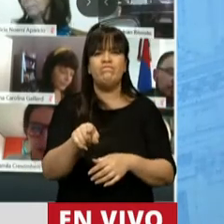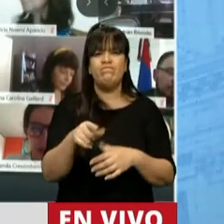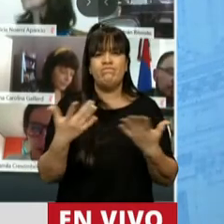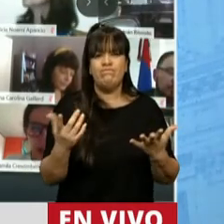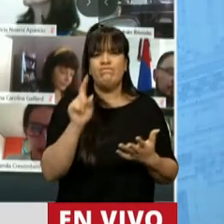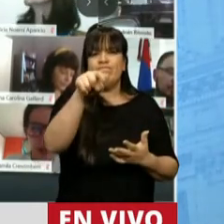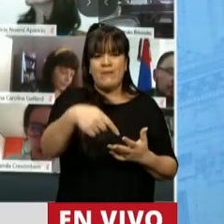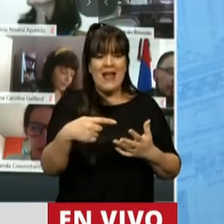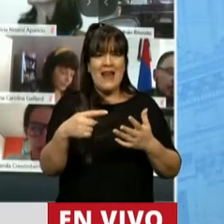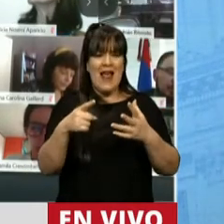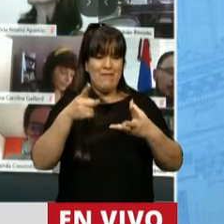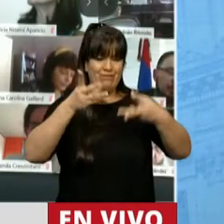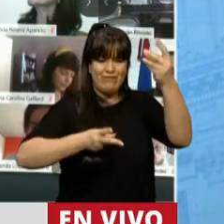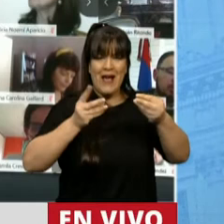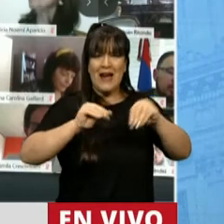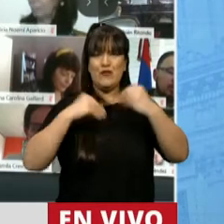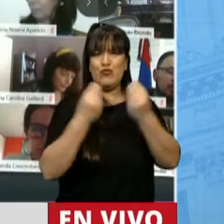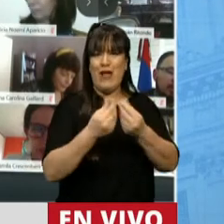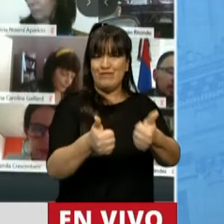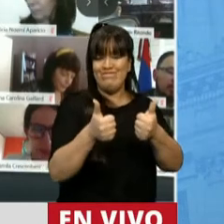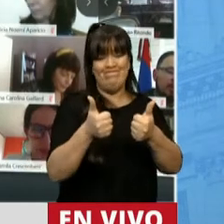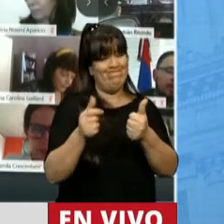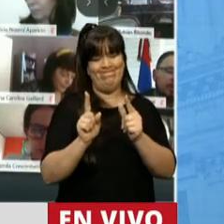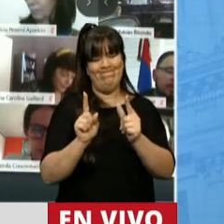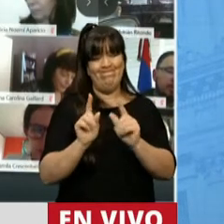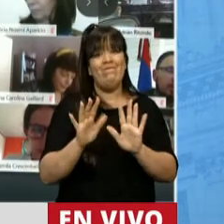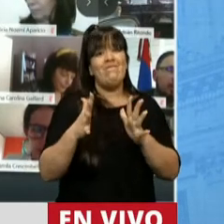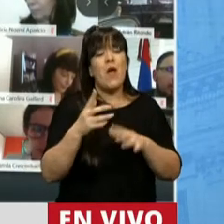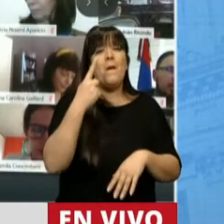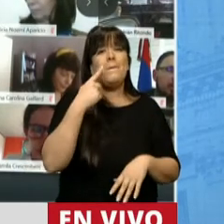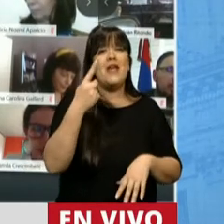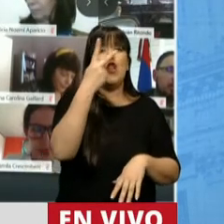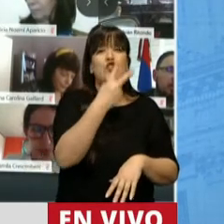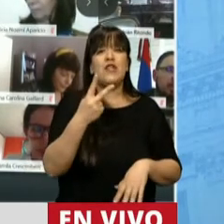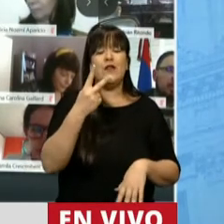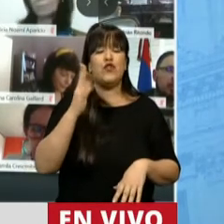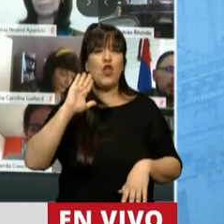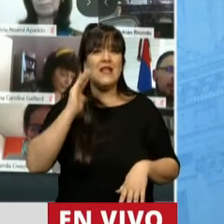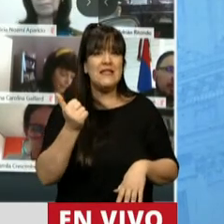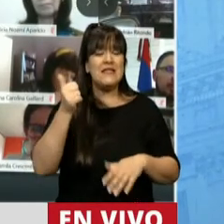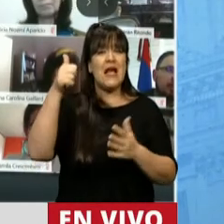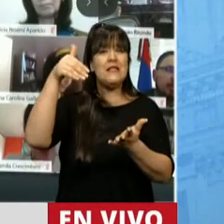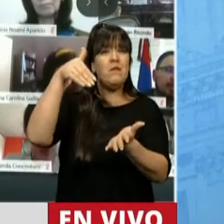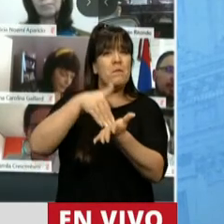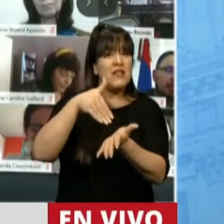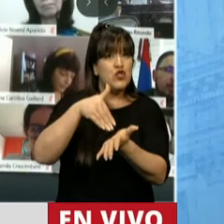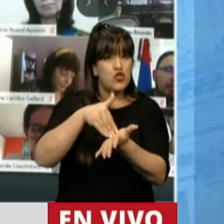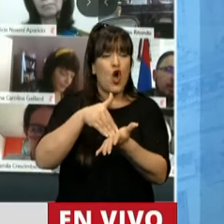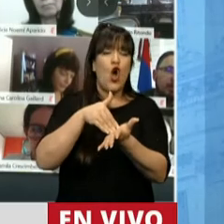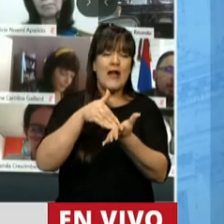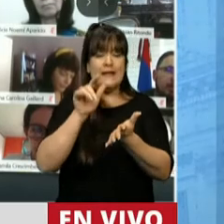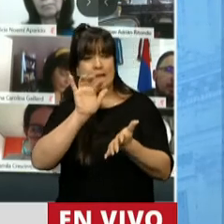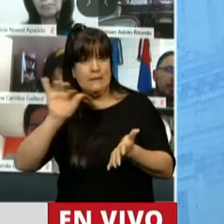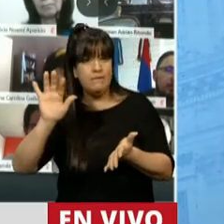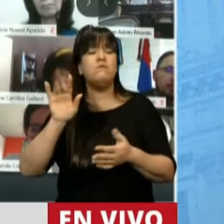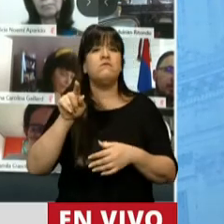desmejora el resultado financiero en la suma de 1.216 millones y fracción,